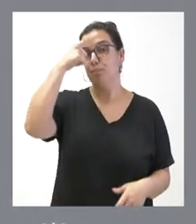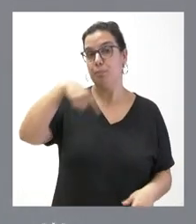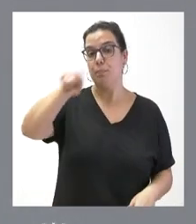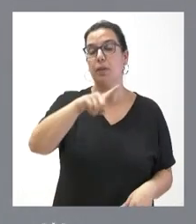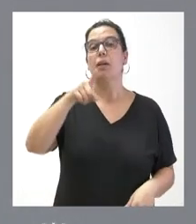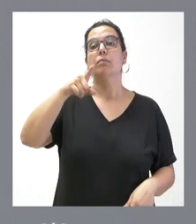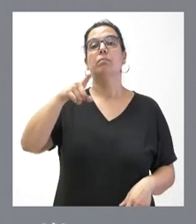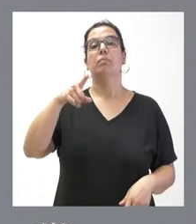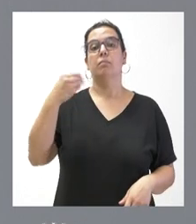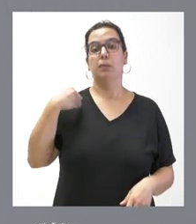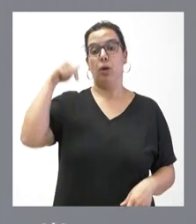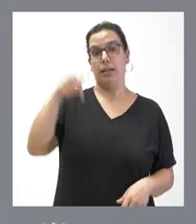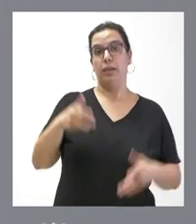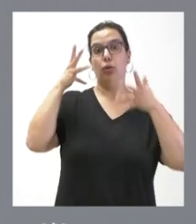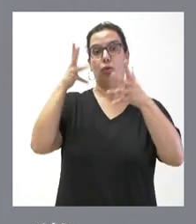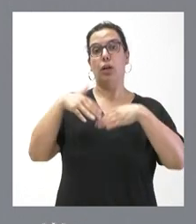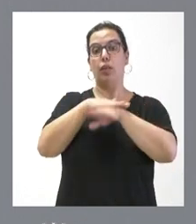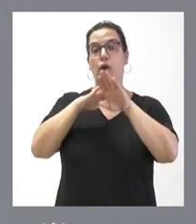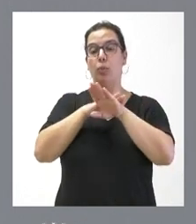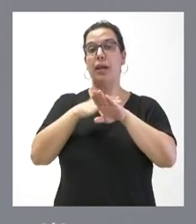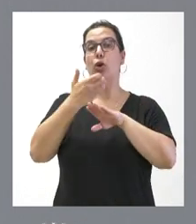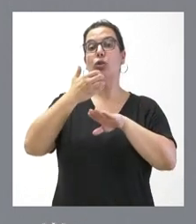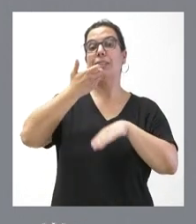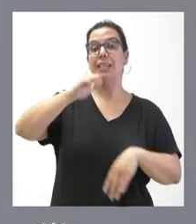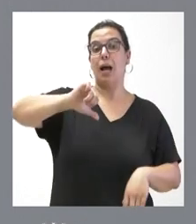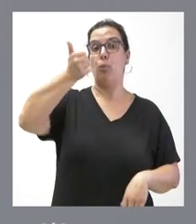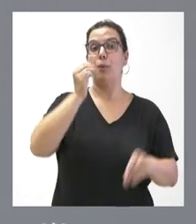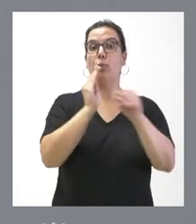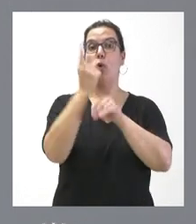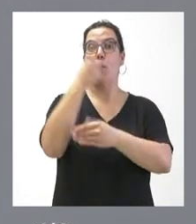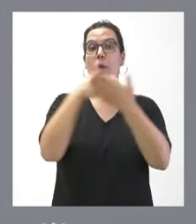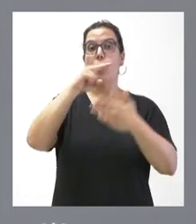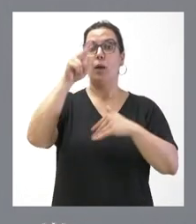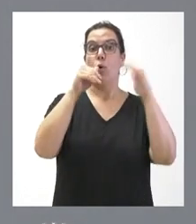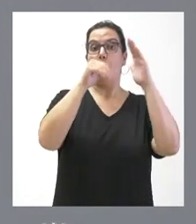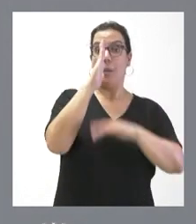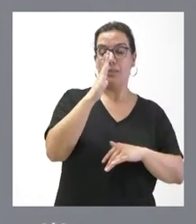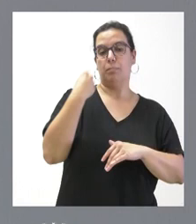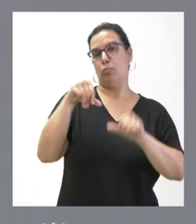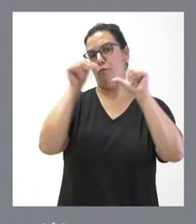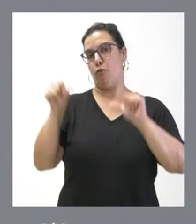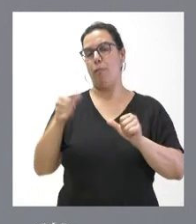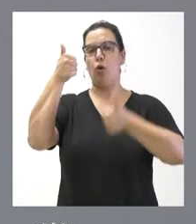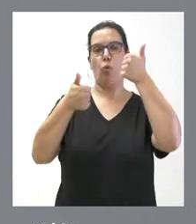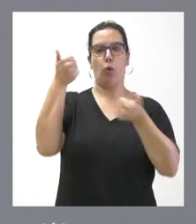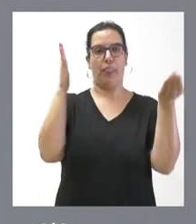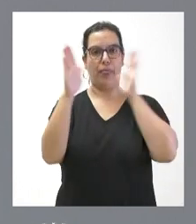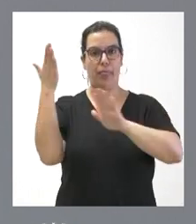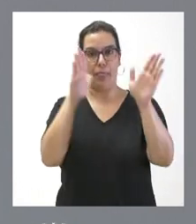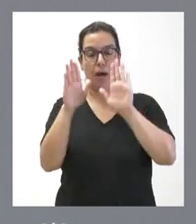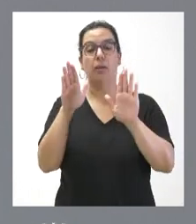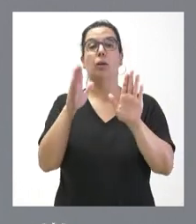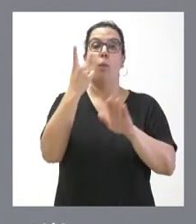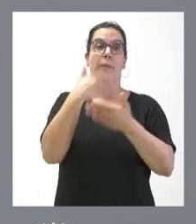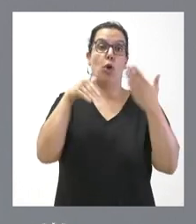aquí al Consejo de Gobierno las subvenciones que superan el millón de euros, como es este el caso, dentro de la convocatoria en concurrencia competitiva, pero la subvención supera